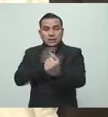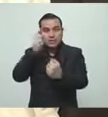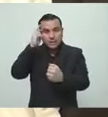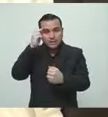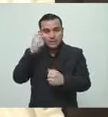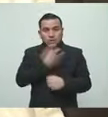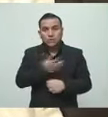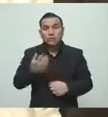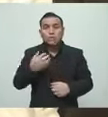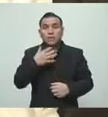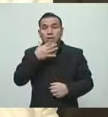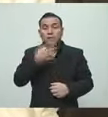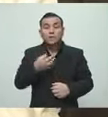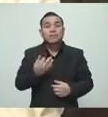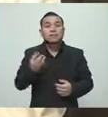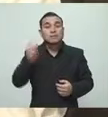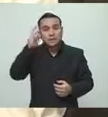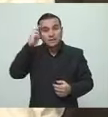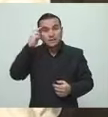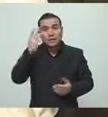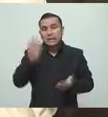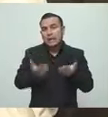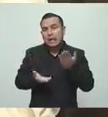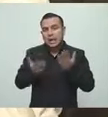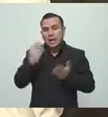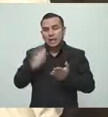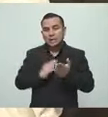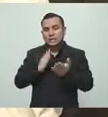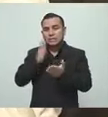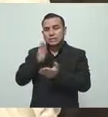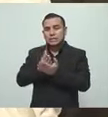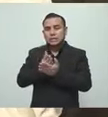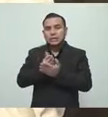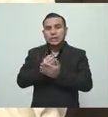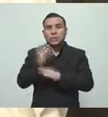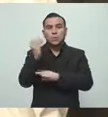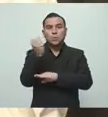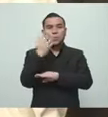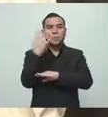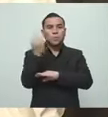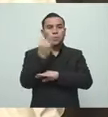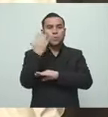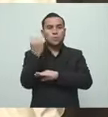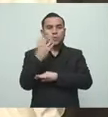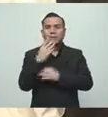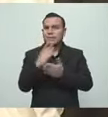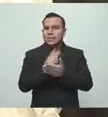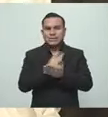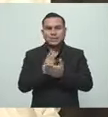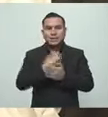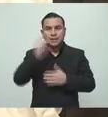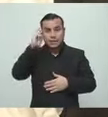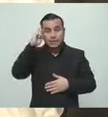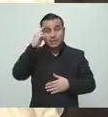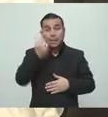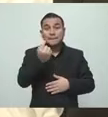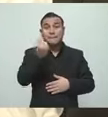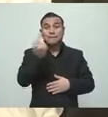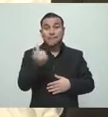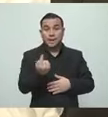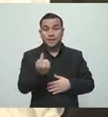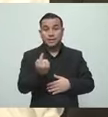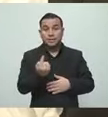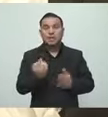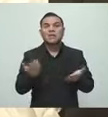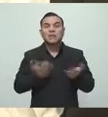Aquí ya no estamos hablando de pacientes que son trasladados por ambulancias o que son referidos entre hospitales. Ya estamos hablando que la